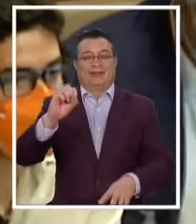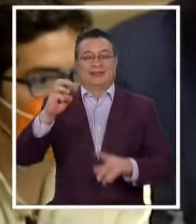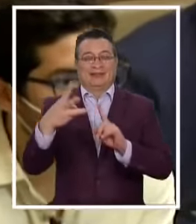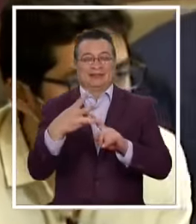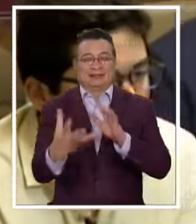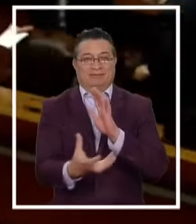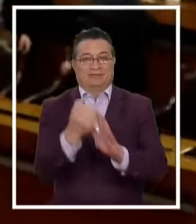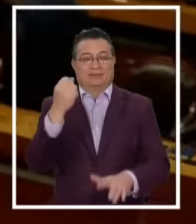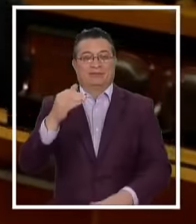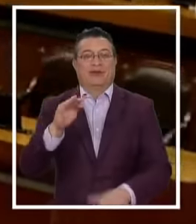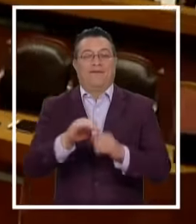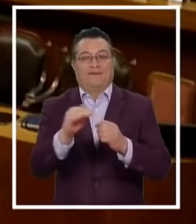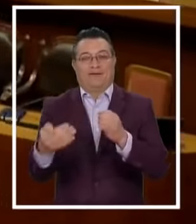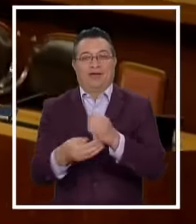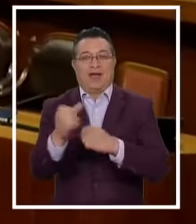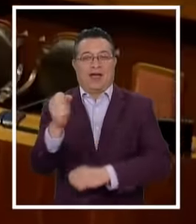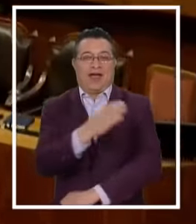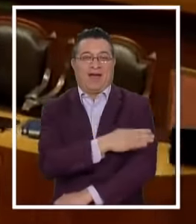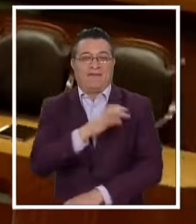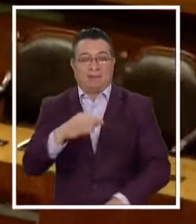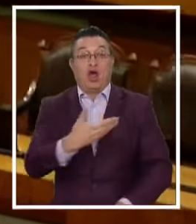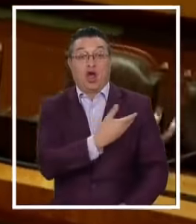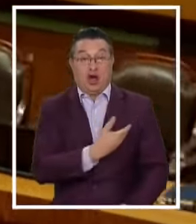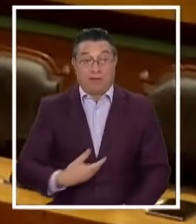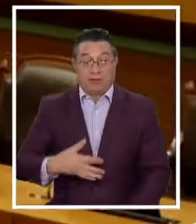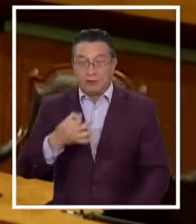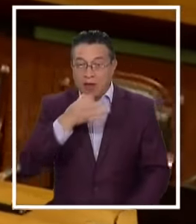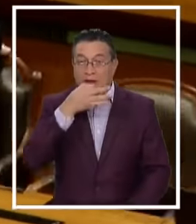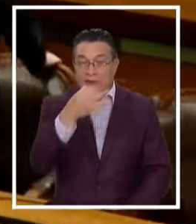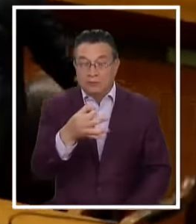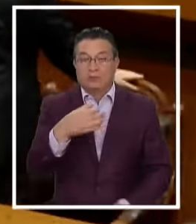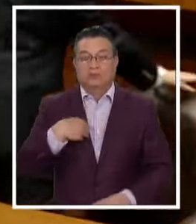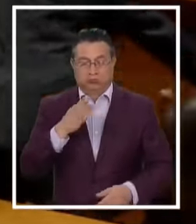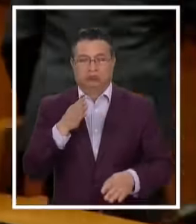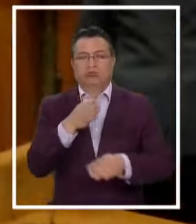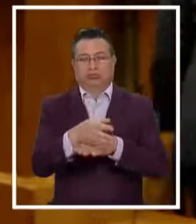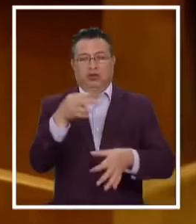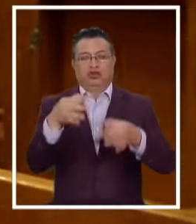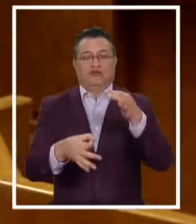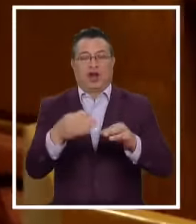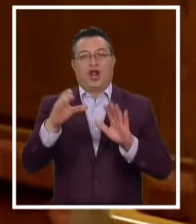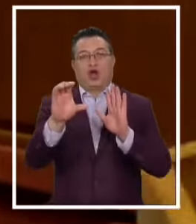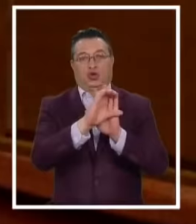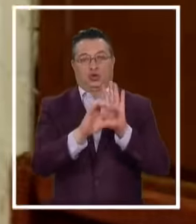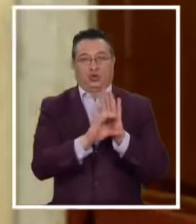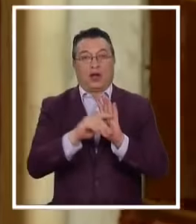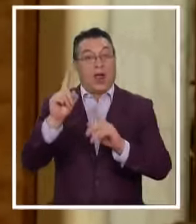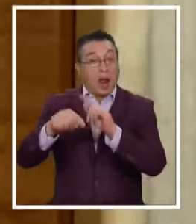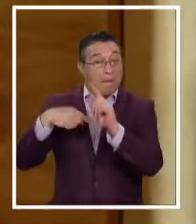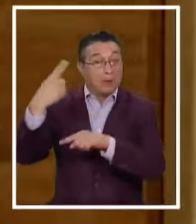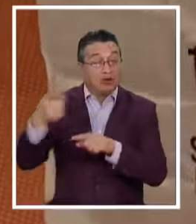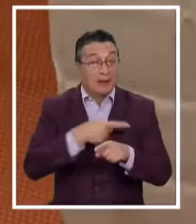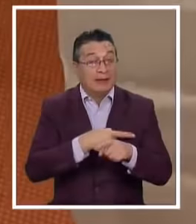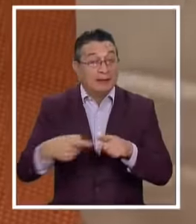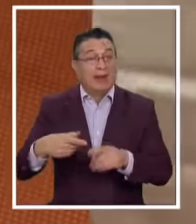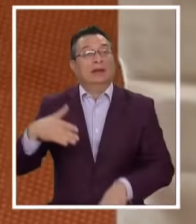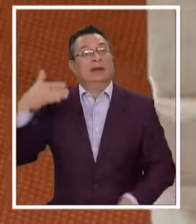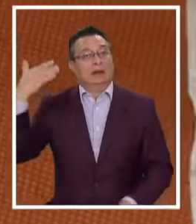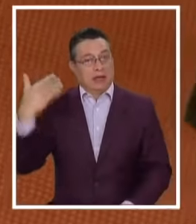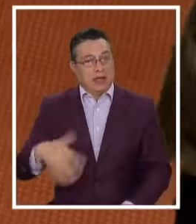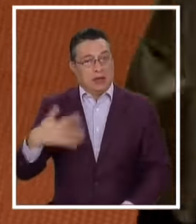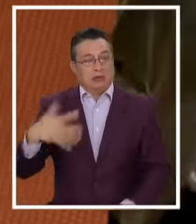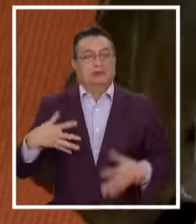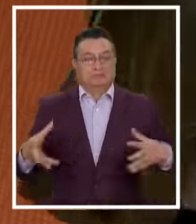de los fondos de pensiones Mientras el gobierno ya anunció que recurrirá al Tribunal Constitucional La próxima semana será clave